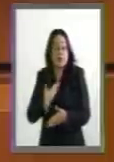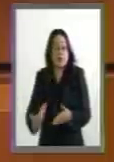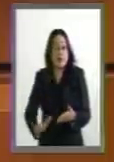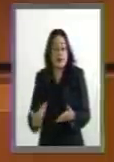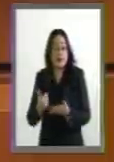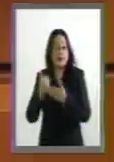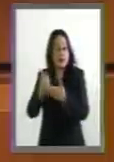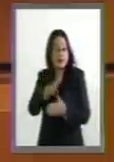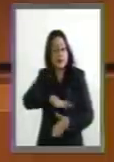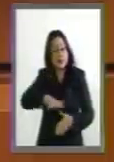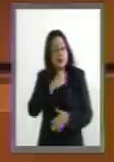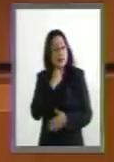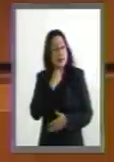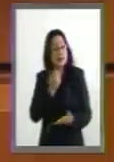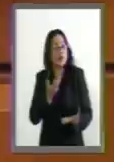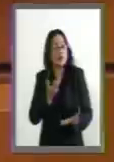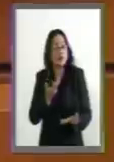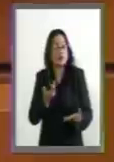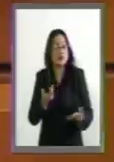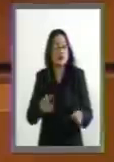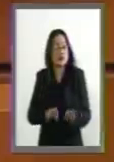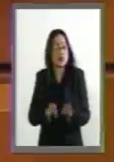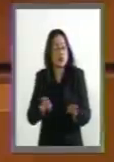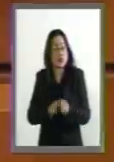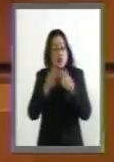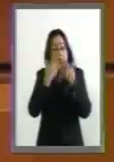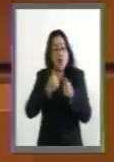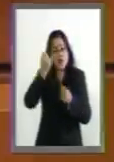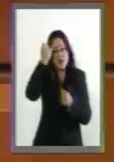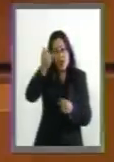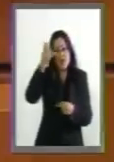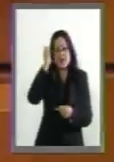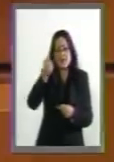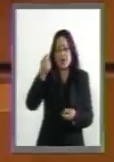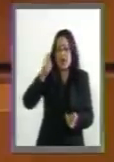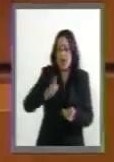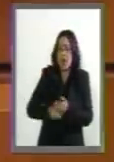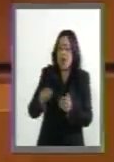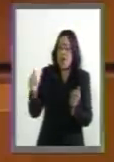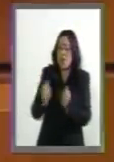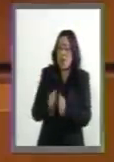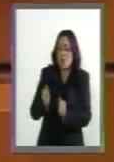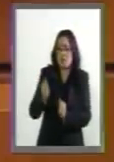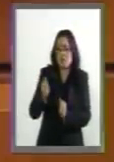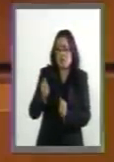No tienen ni idea de lo que es vivir en un régimen militar.